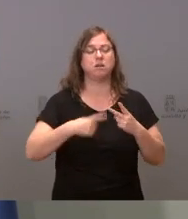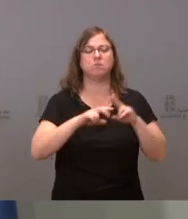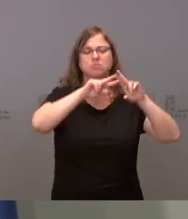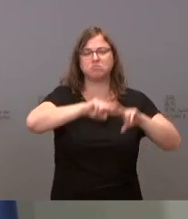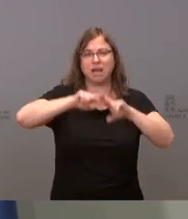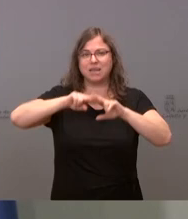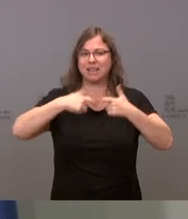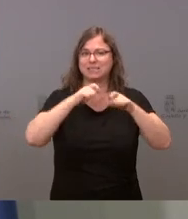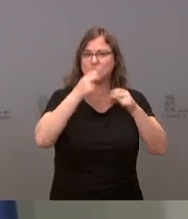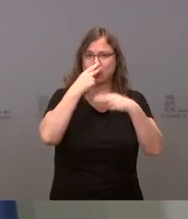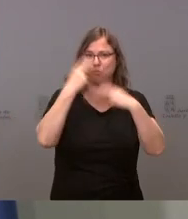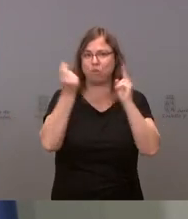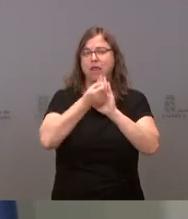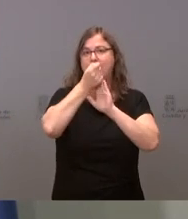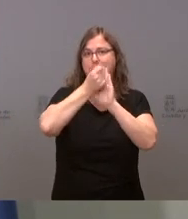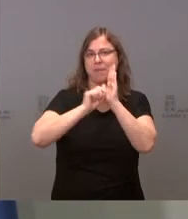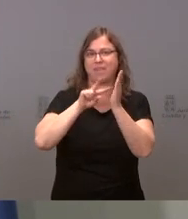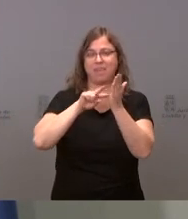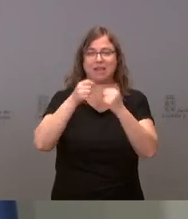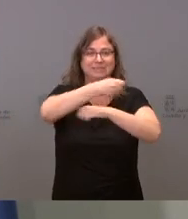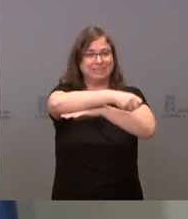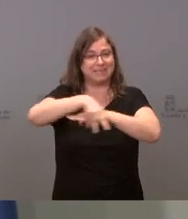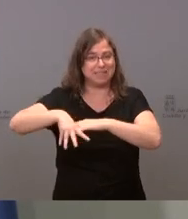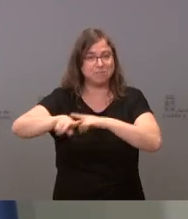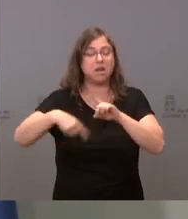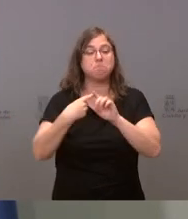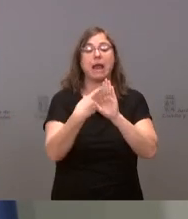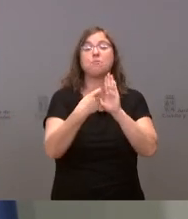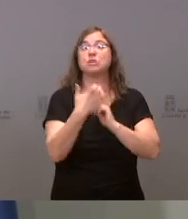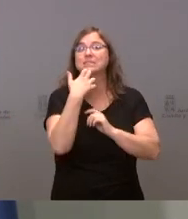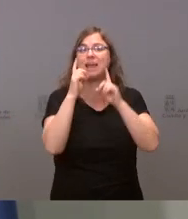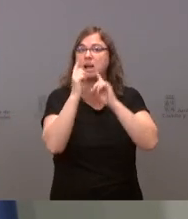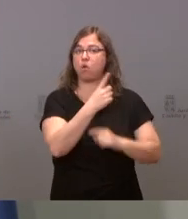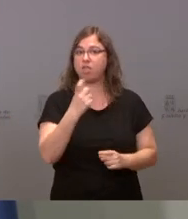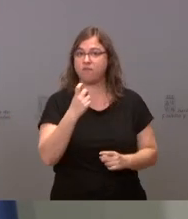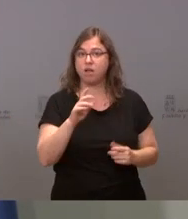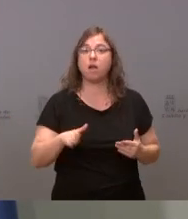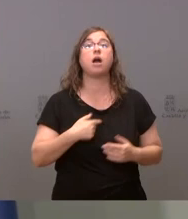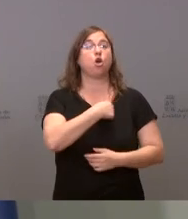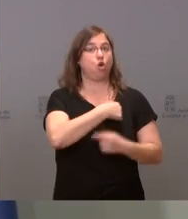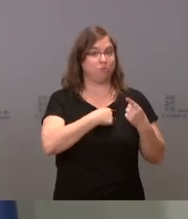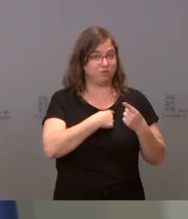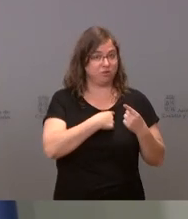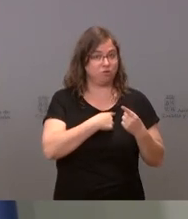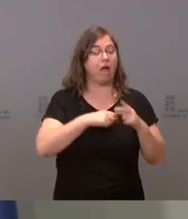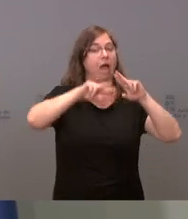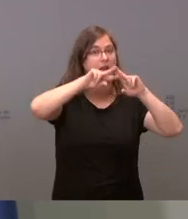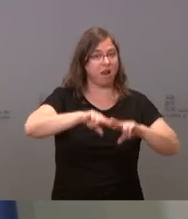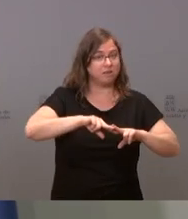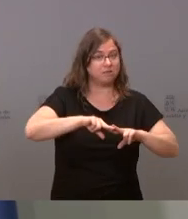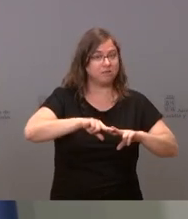sector público, medidas transversales y eliminación si fuera procedente a comisión, análisis,